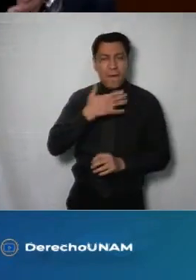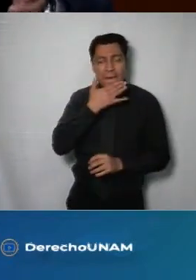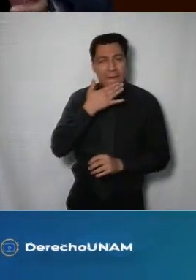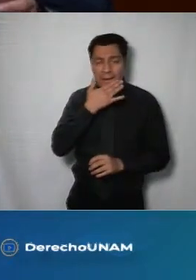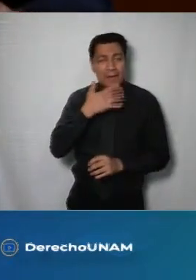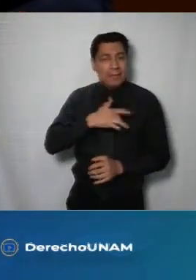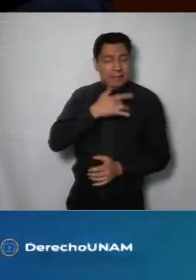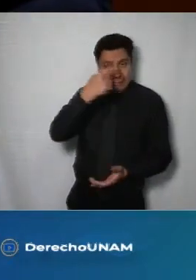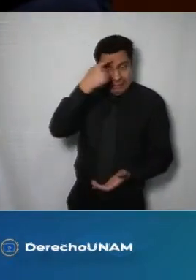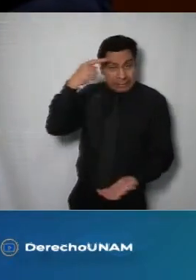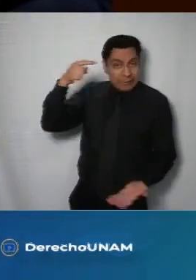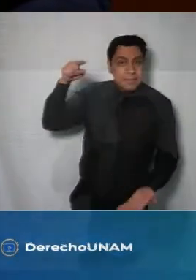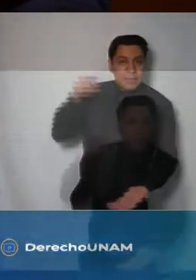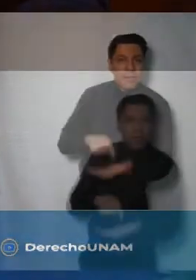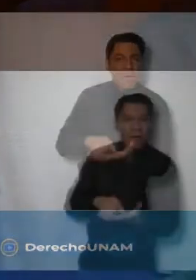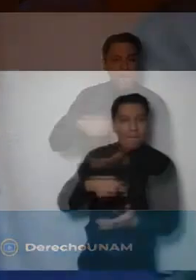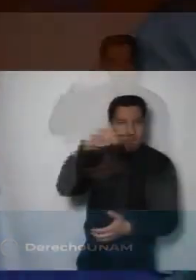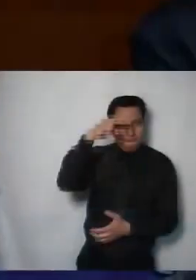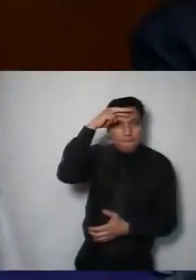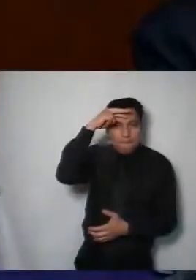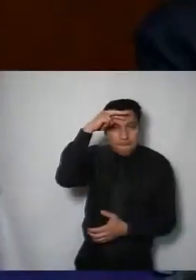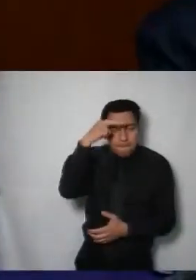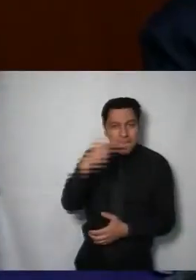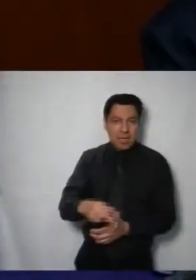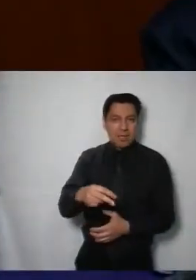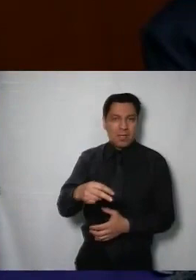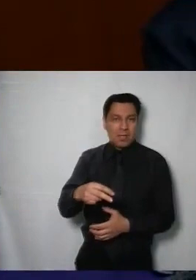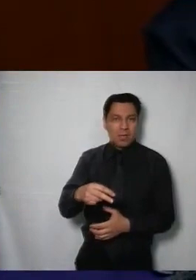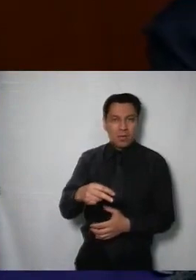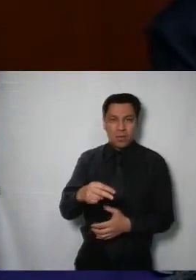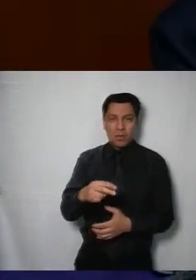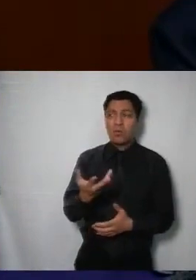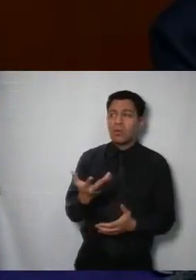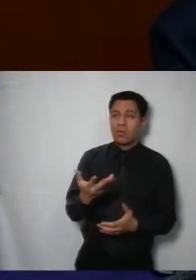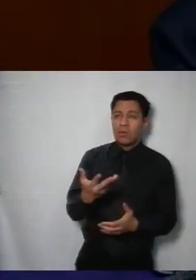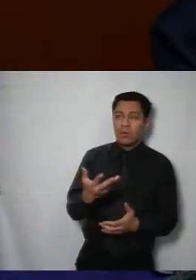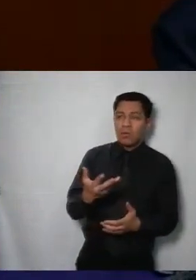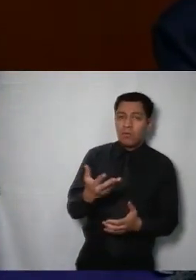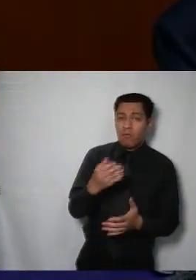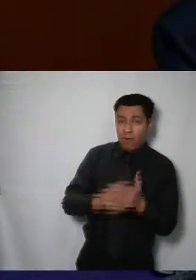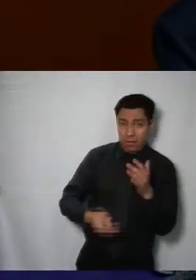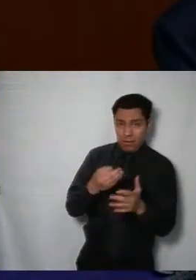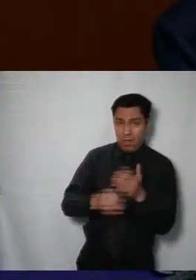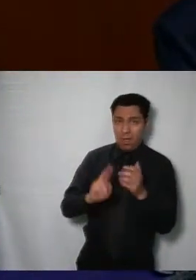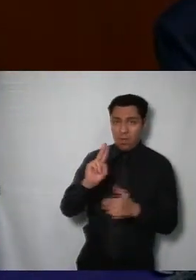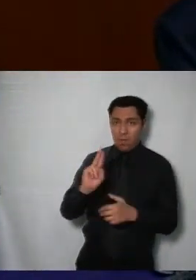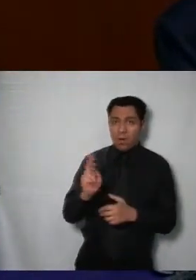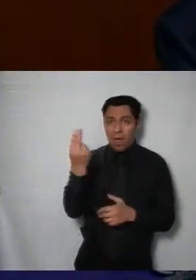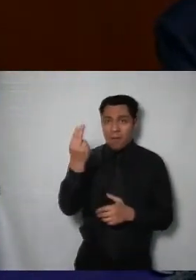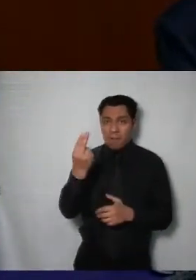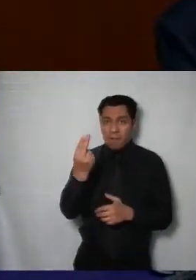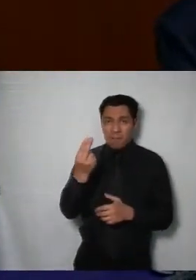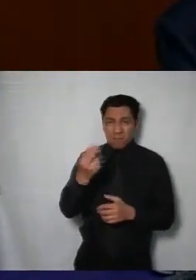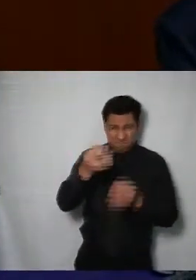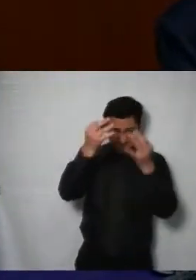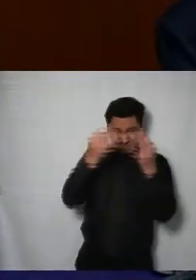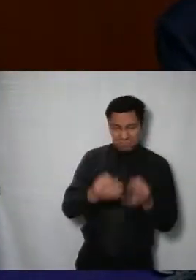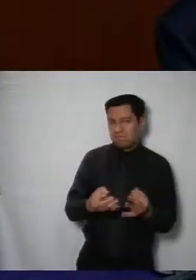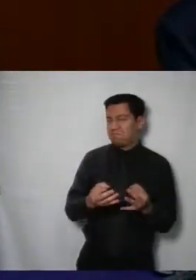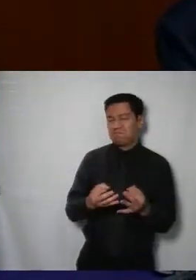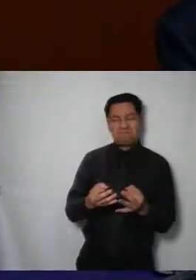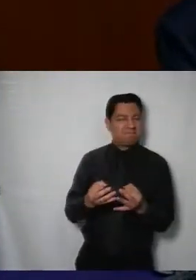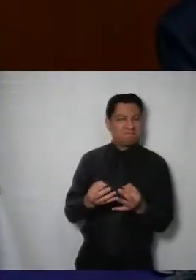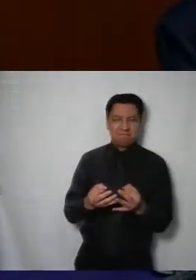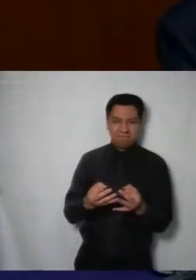convicción de que México no sería el mismo sin la Universidad Nacional Autónoma de México y que hoy nos tenemos en este foro